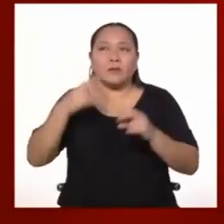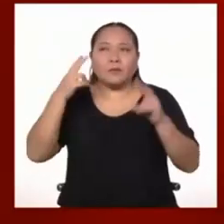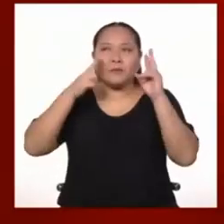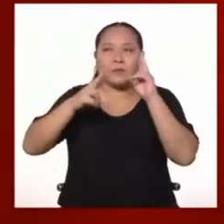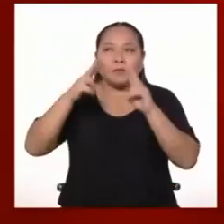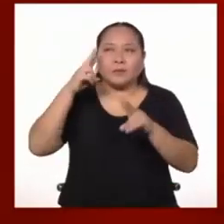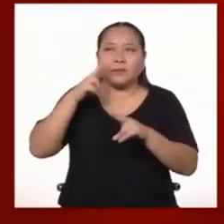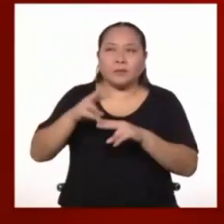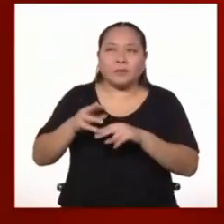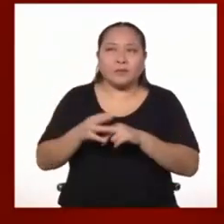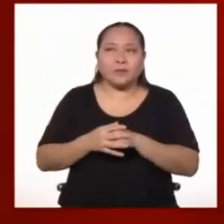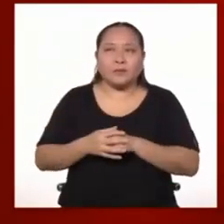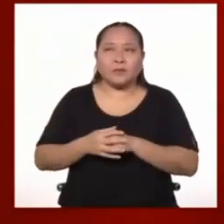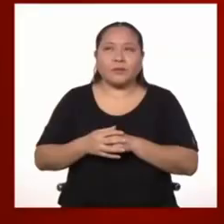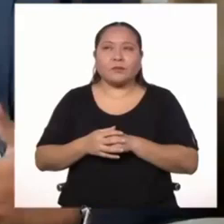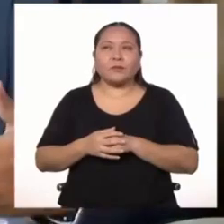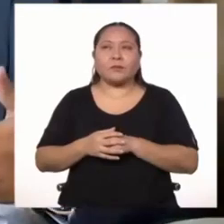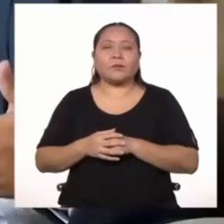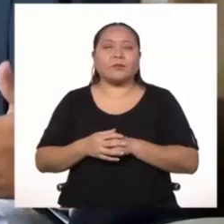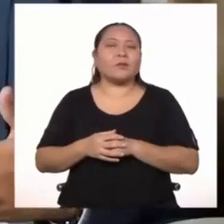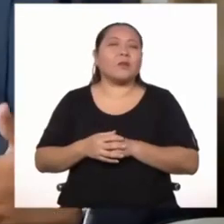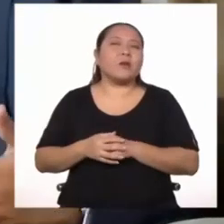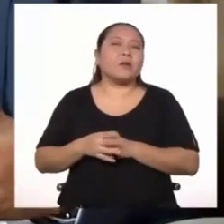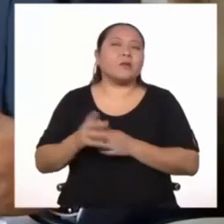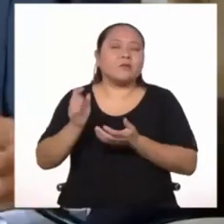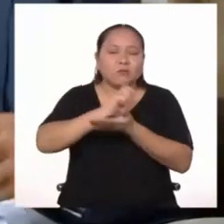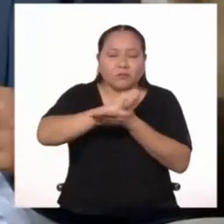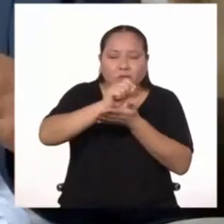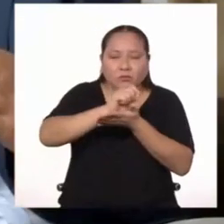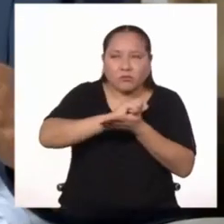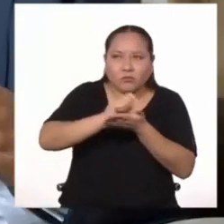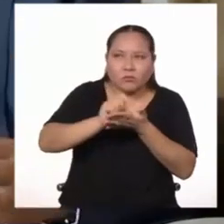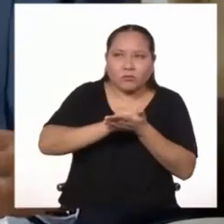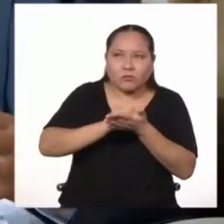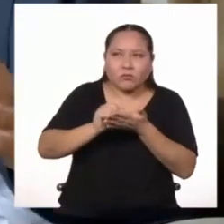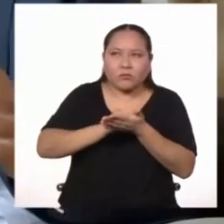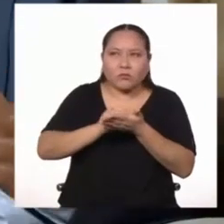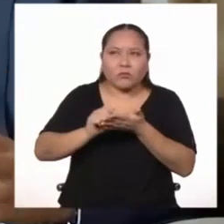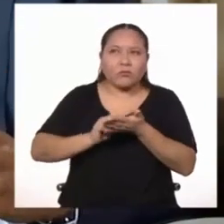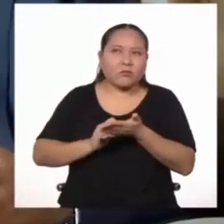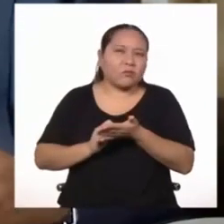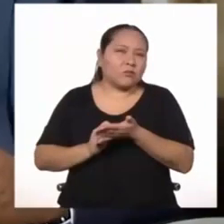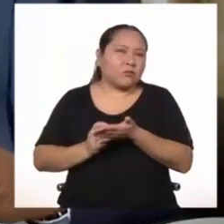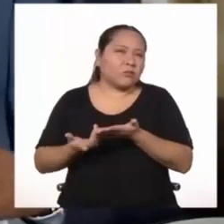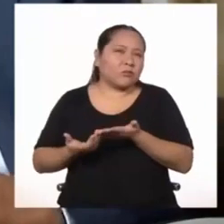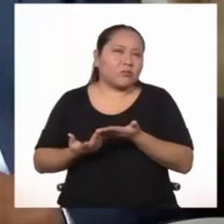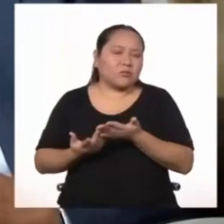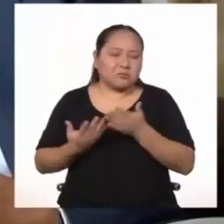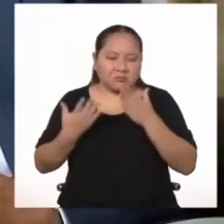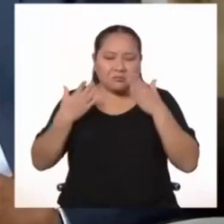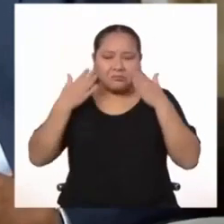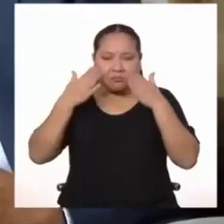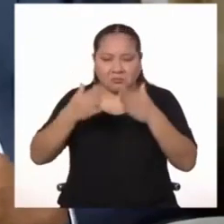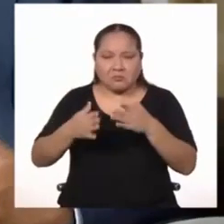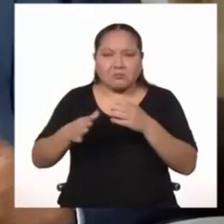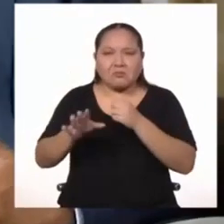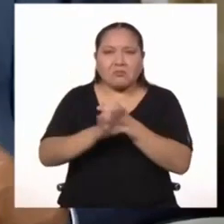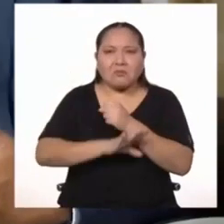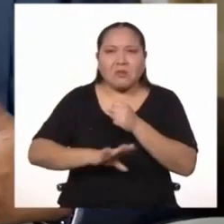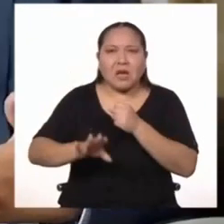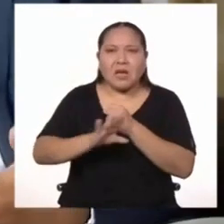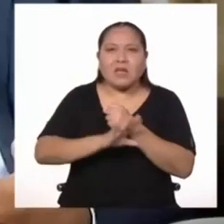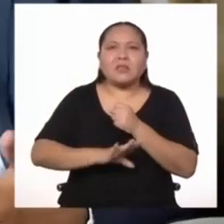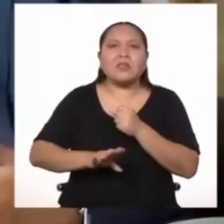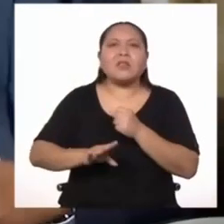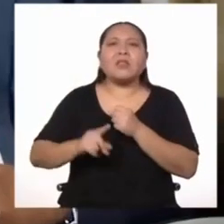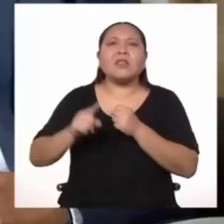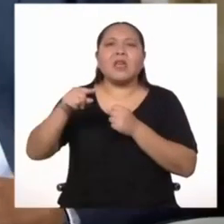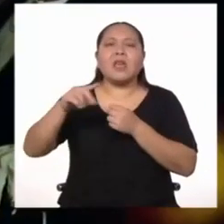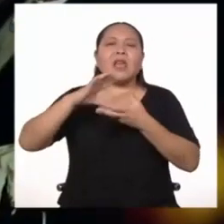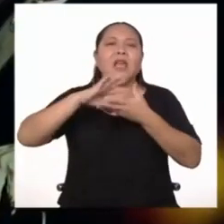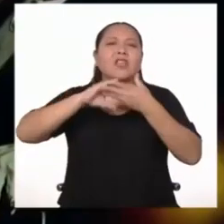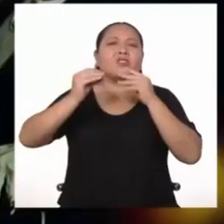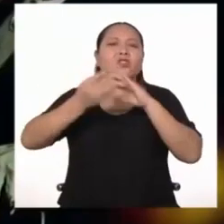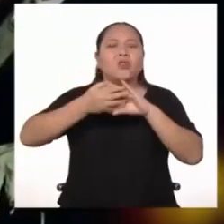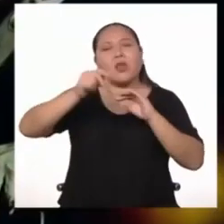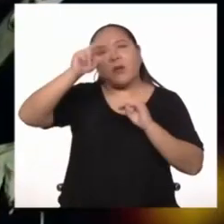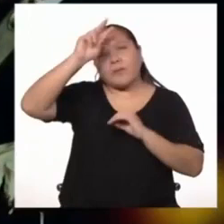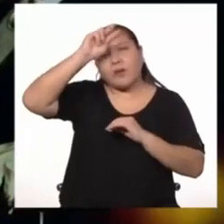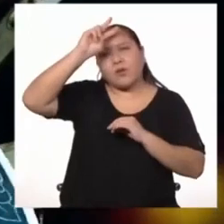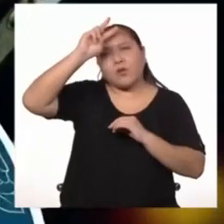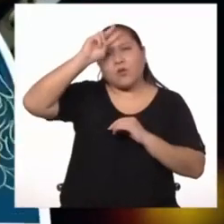perspectiva histórica, con una lectura muy bien consolidada sobre la historia del Perú, sobre los incas.